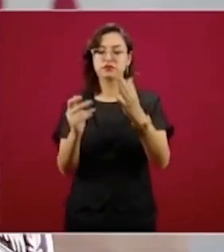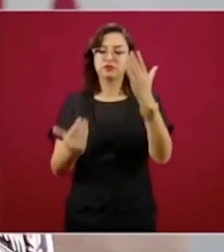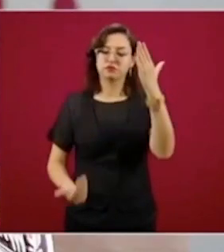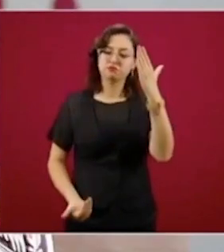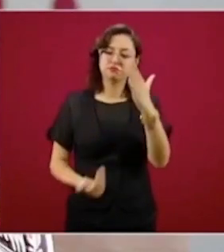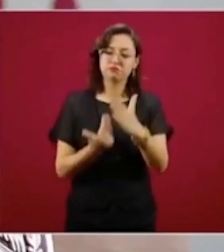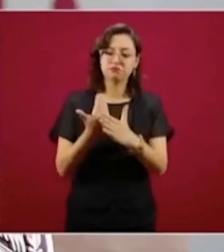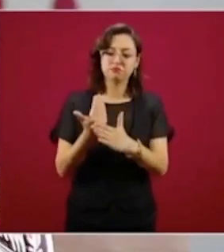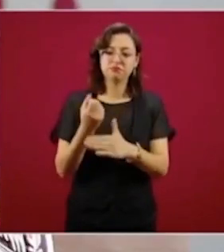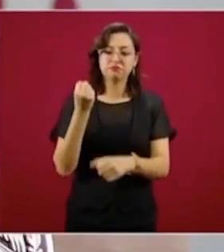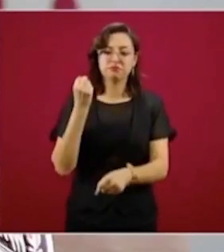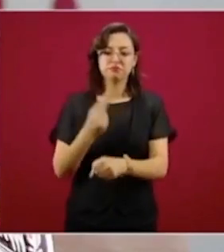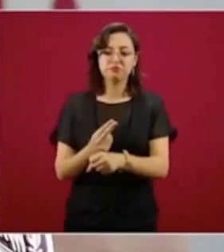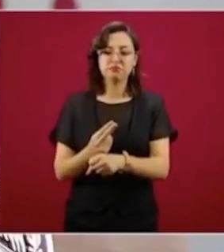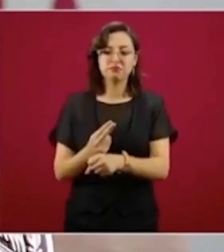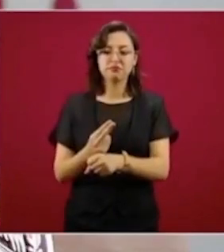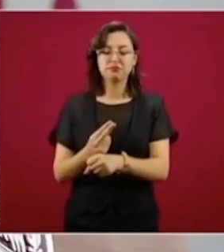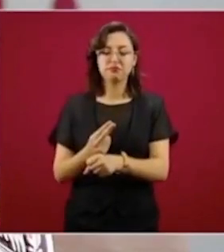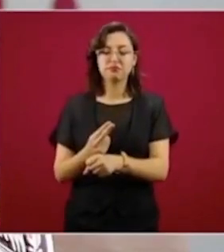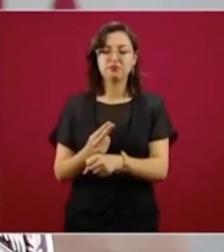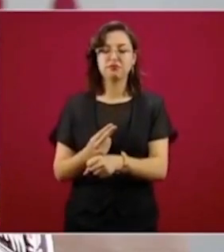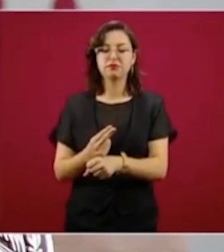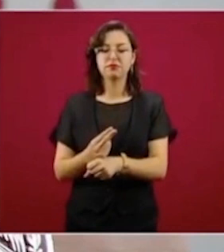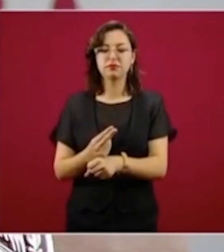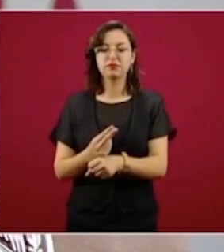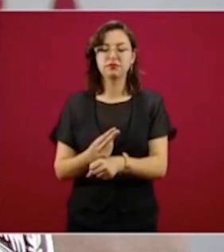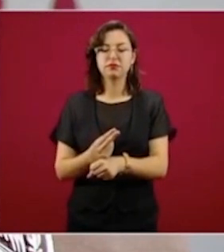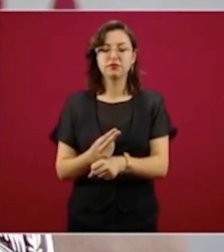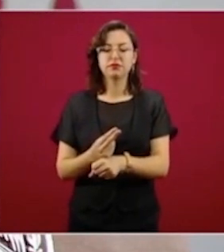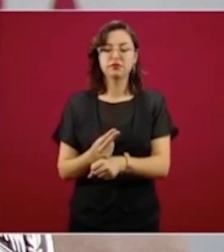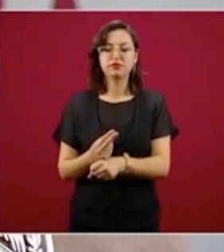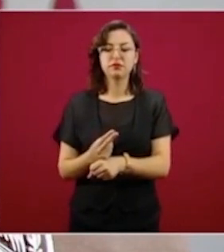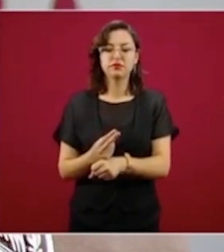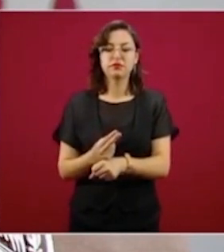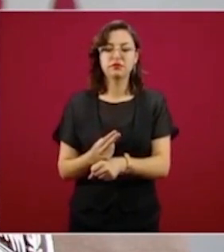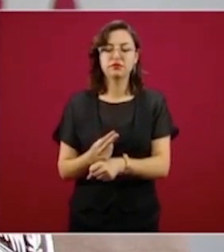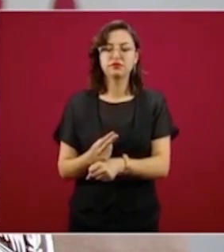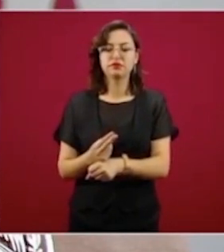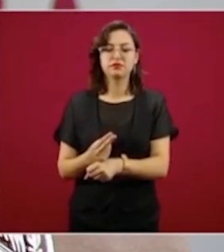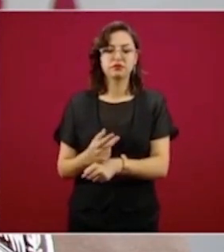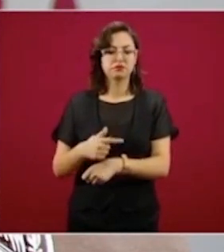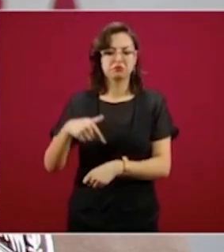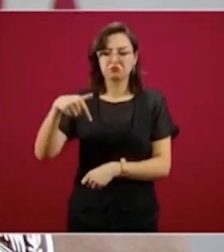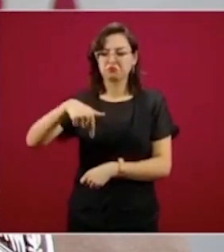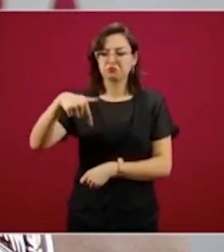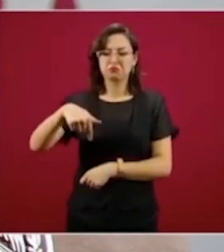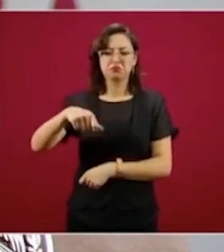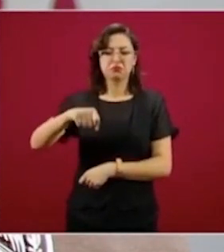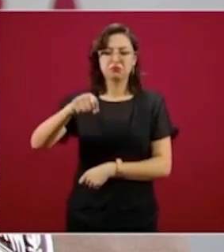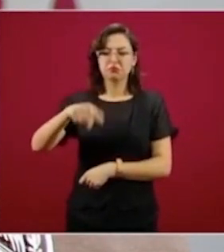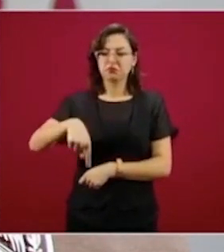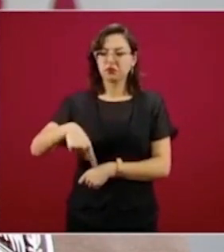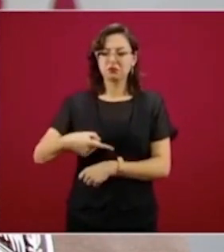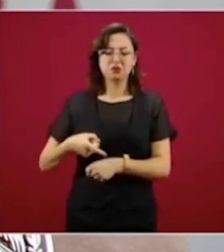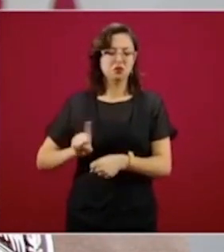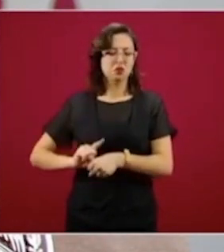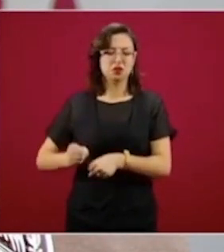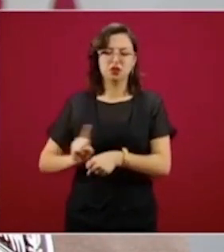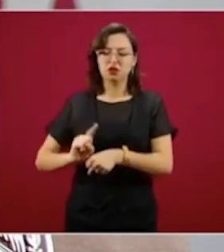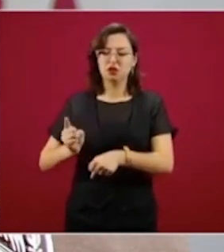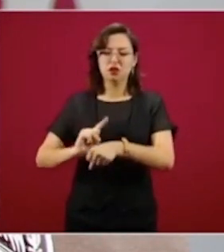en la conferencia de todos los días.